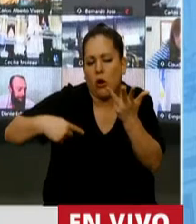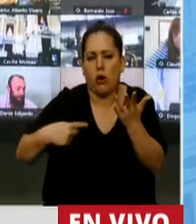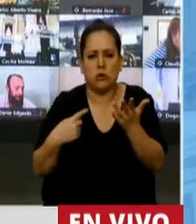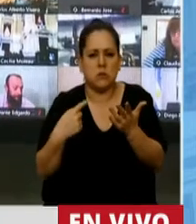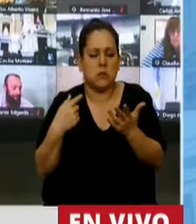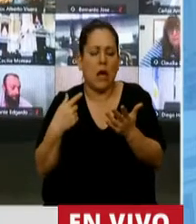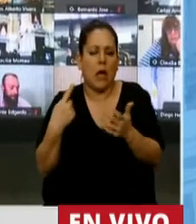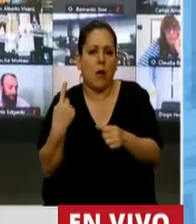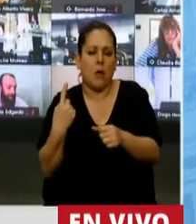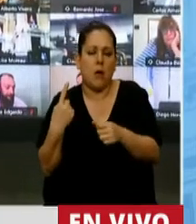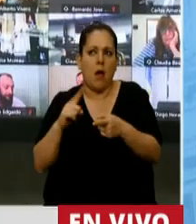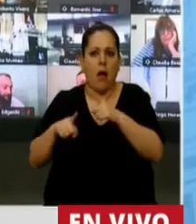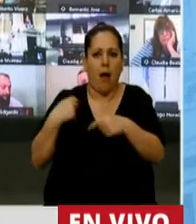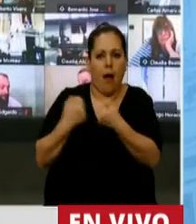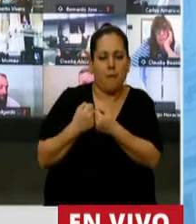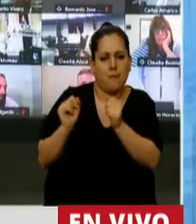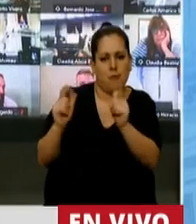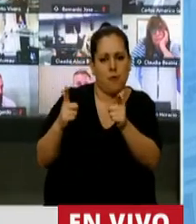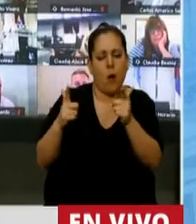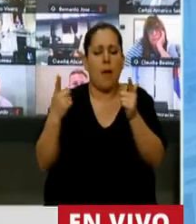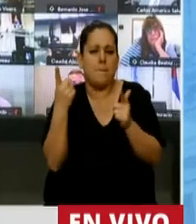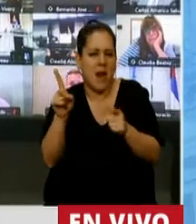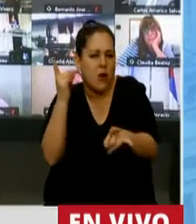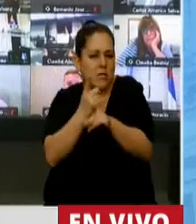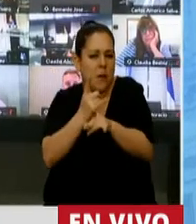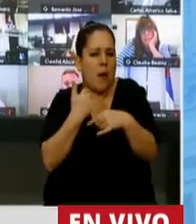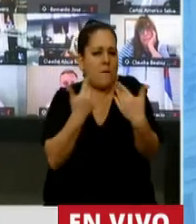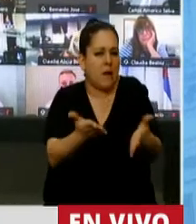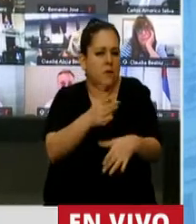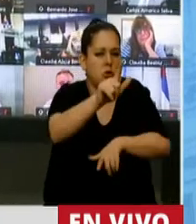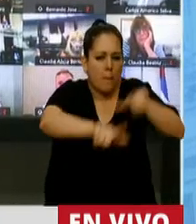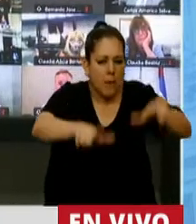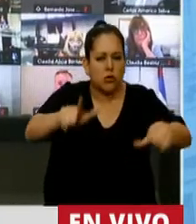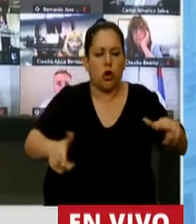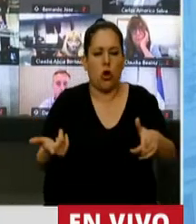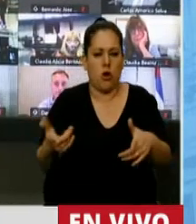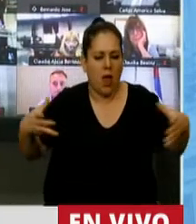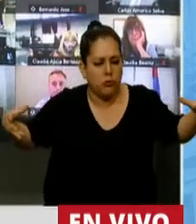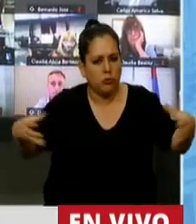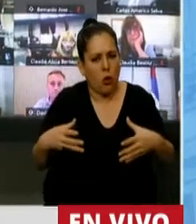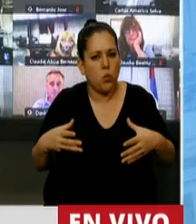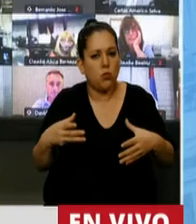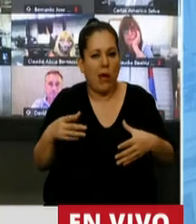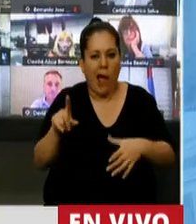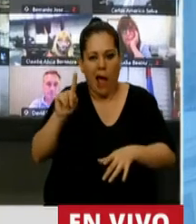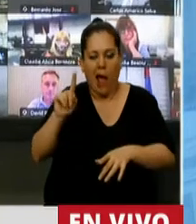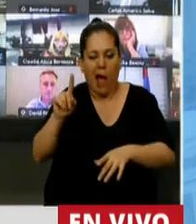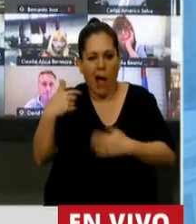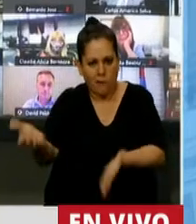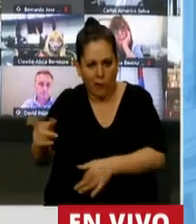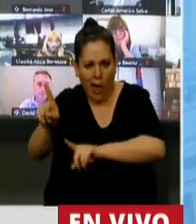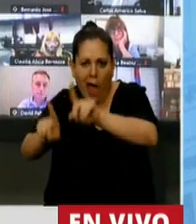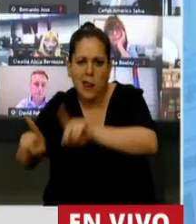poner de acuerdo. Siempre que sean en beneficio de la comunidad, del país, del conjunto, y no de unos pocos. Pero para que